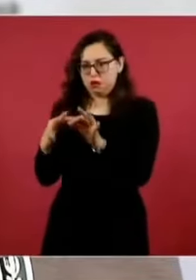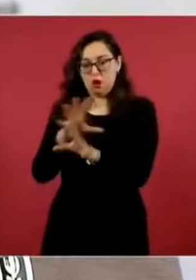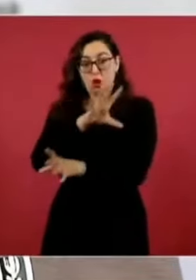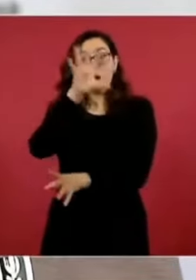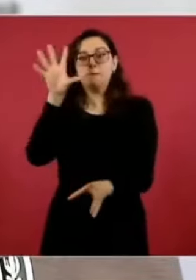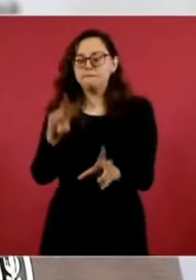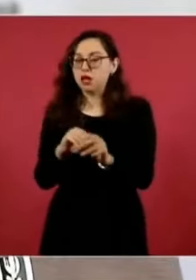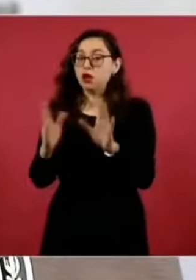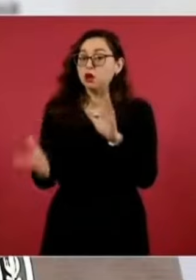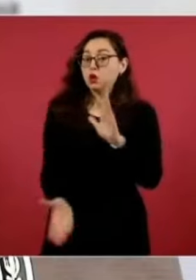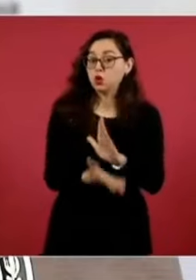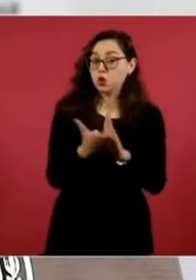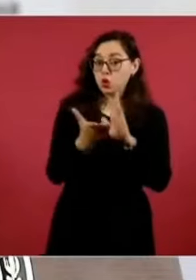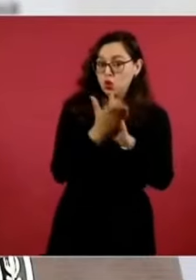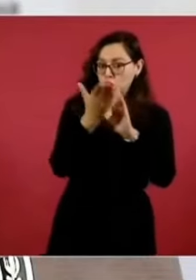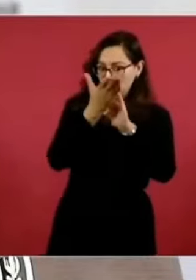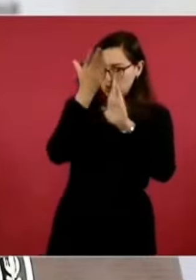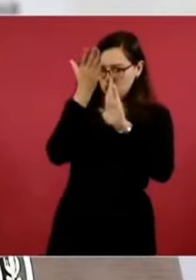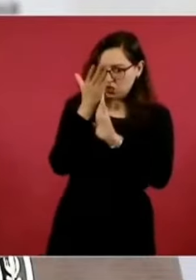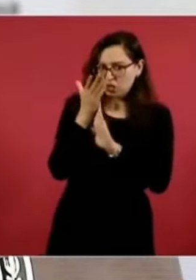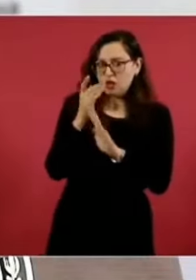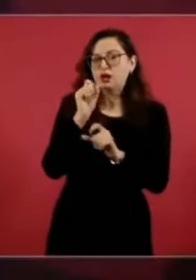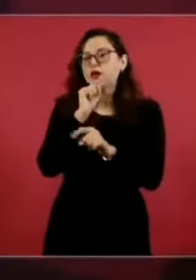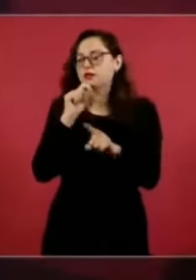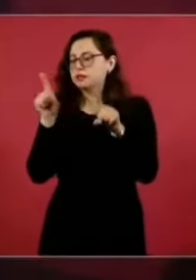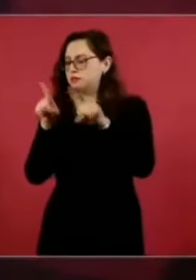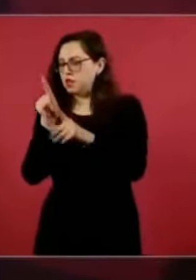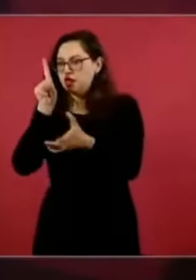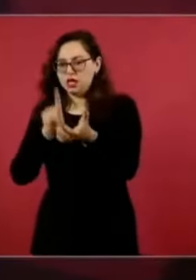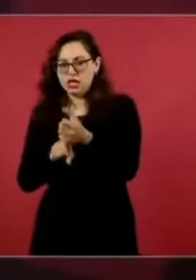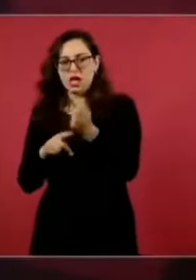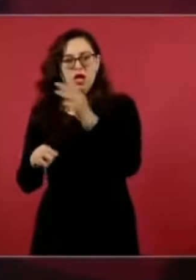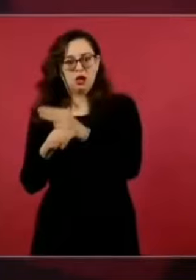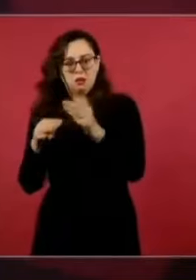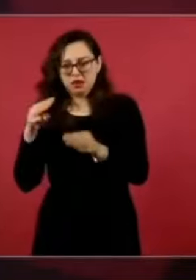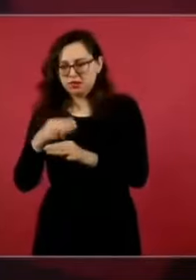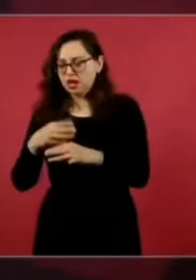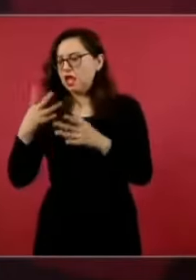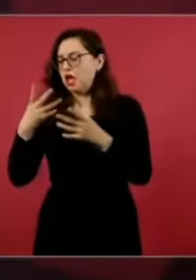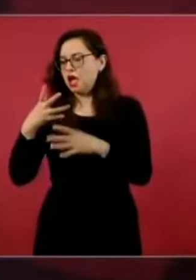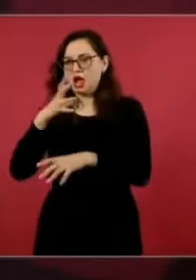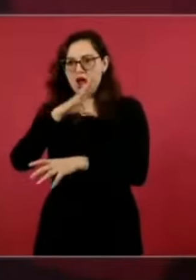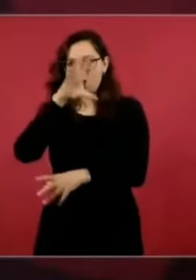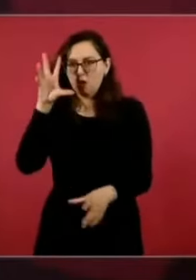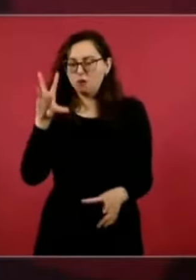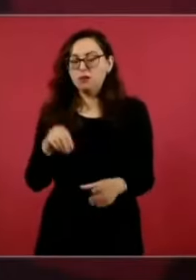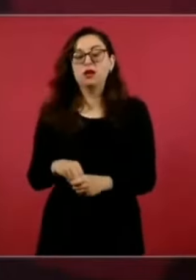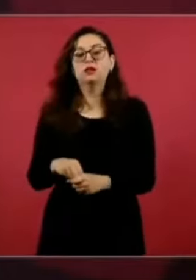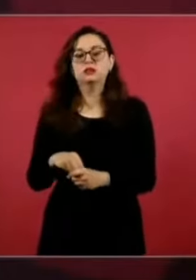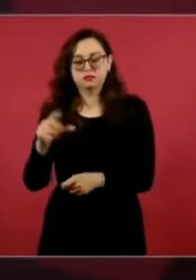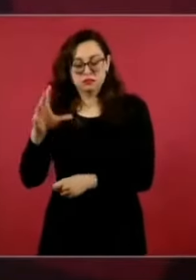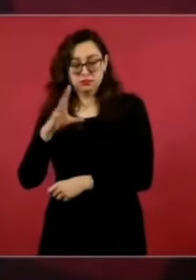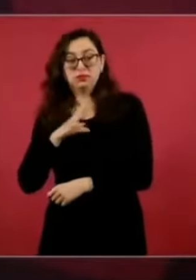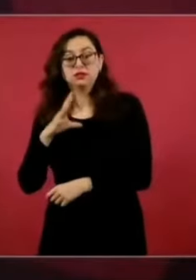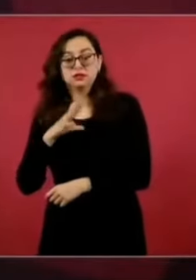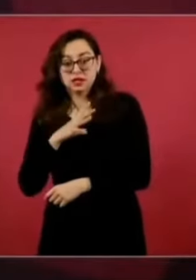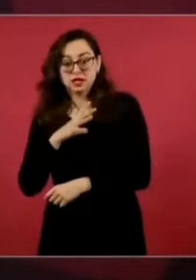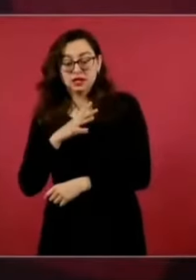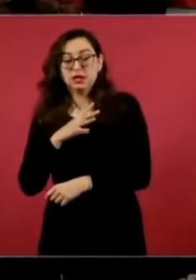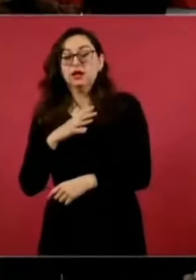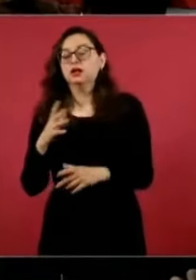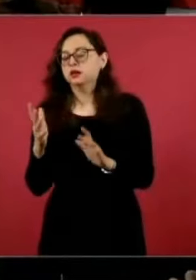inversión de obra civil, instalaciones, elevadores, etcétera, aires acondicionados. Se está